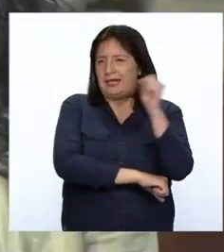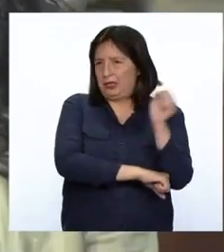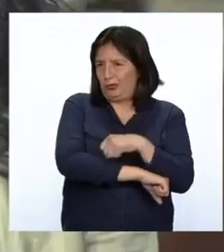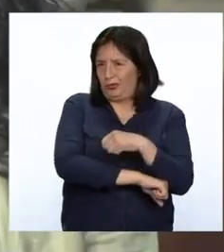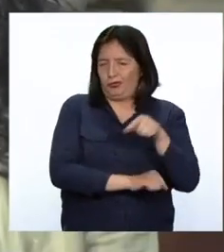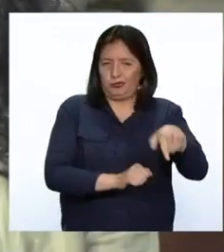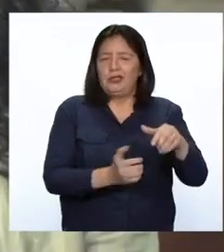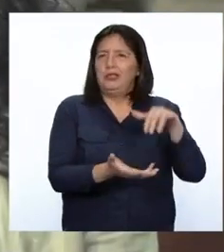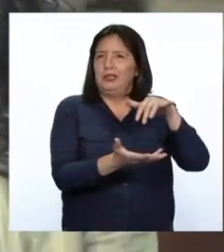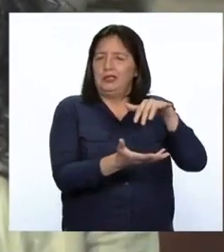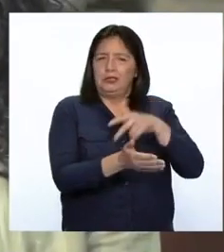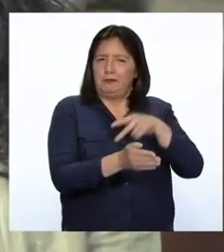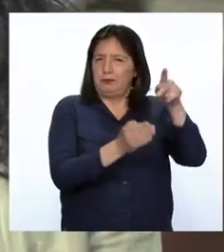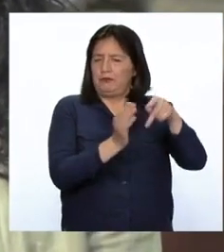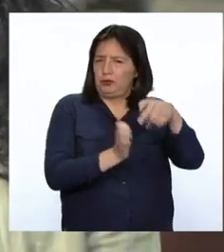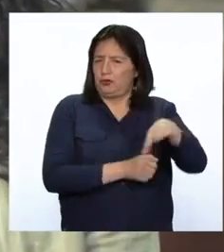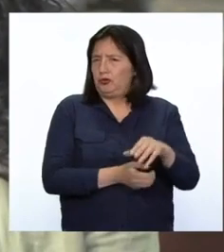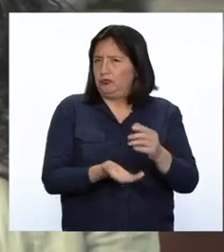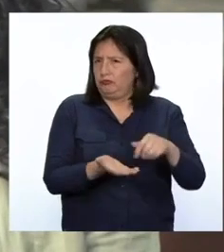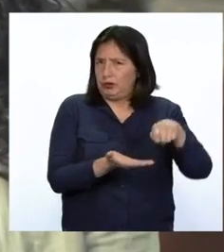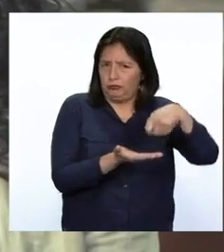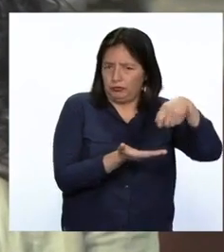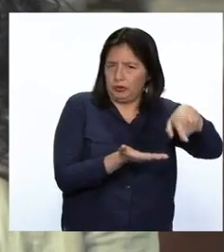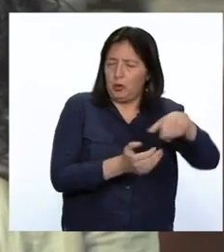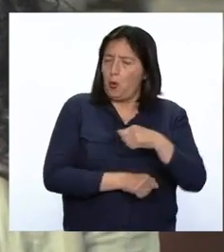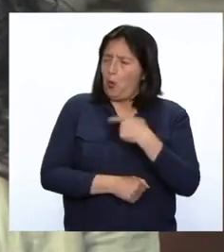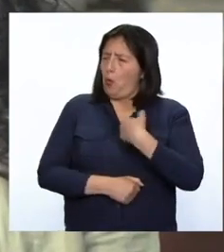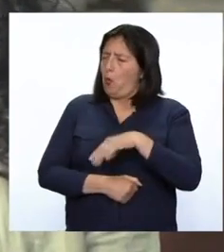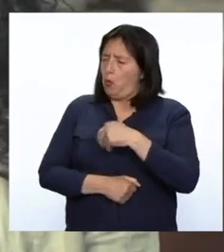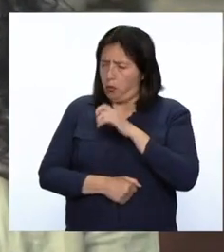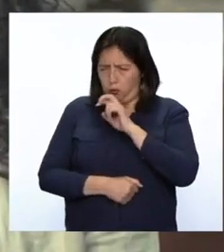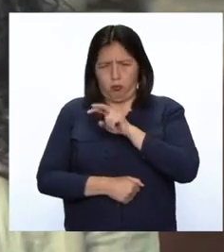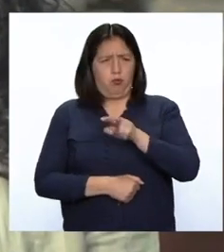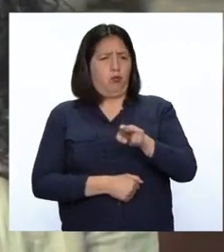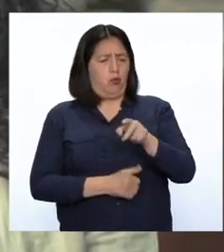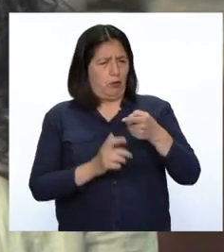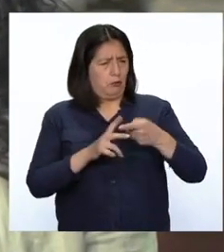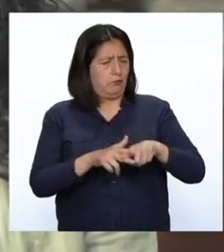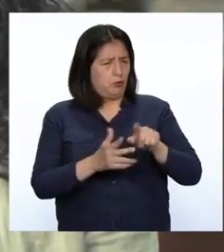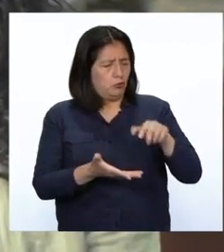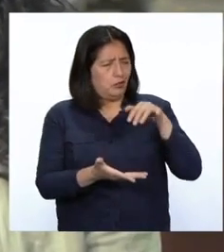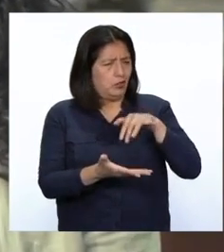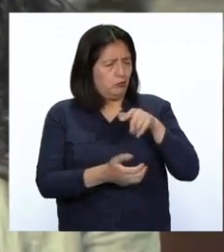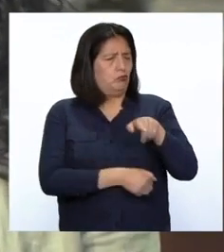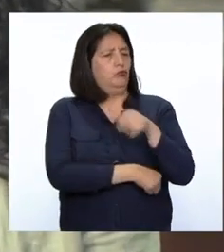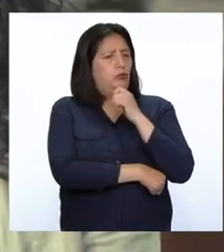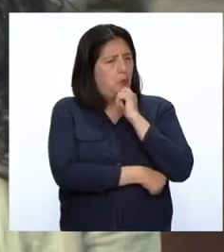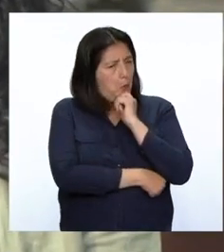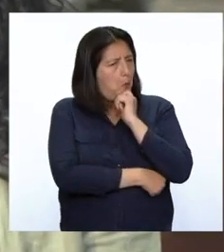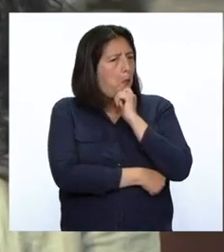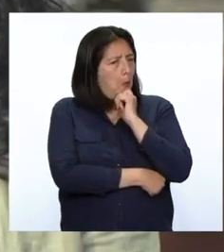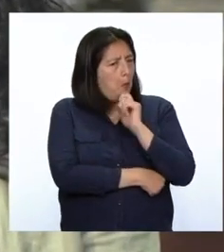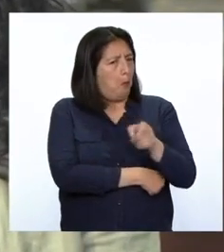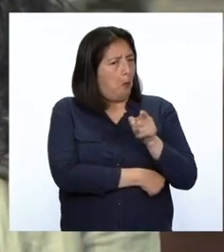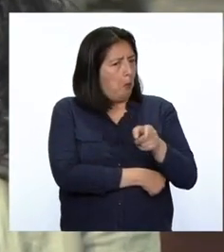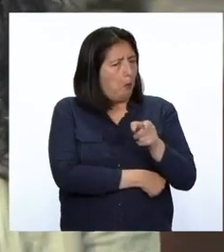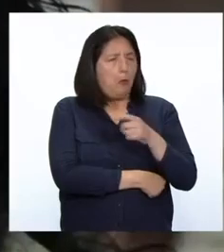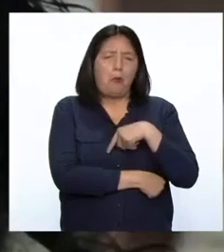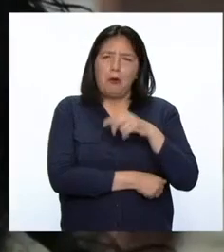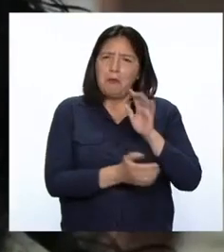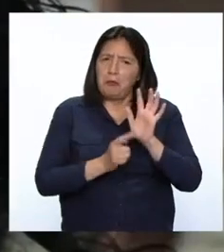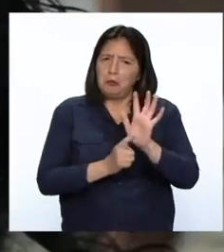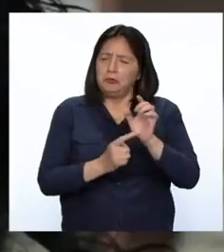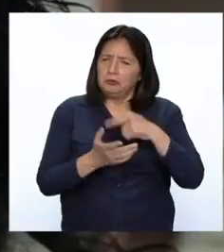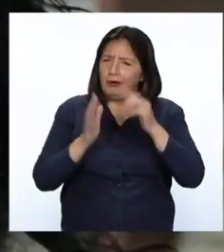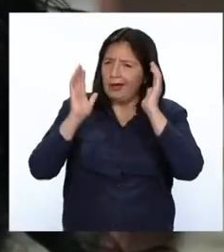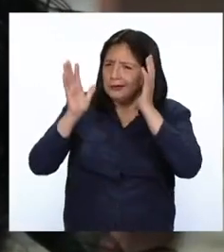Como estudiante desde el inicio siempre mostró una especial atención hacia